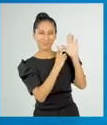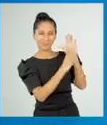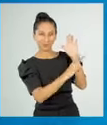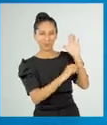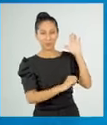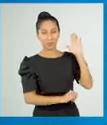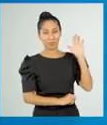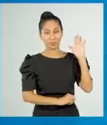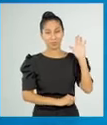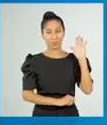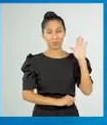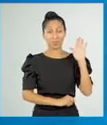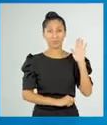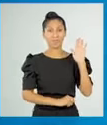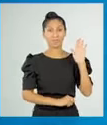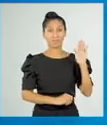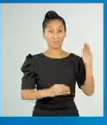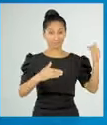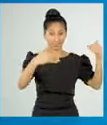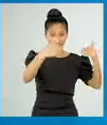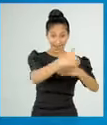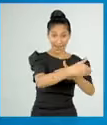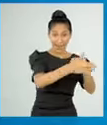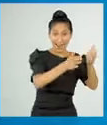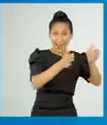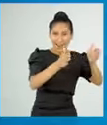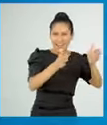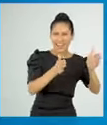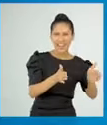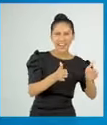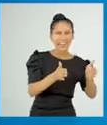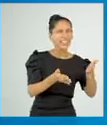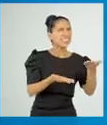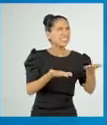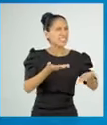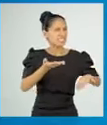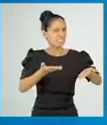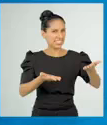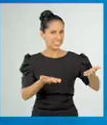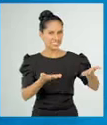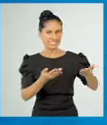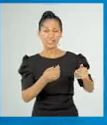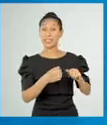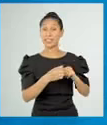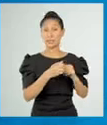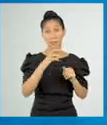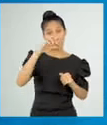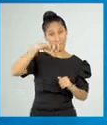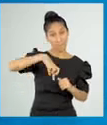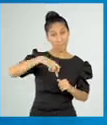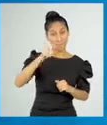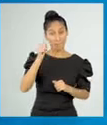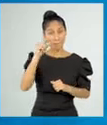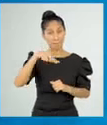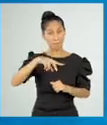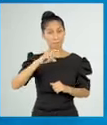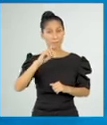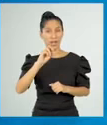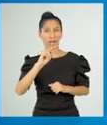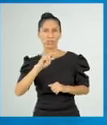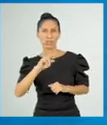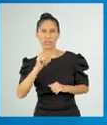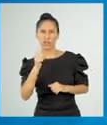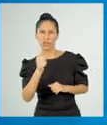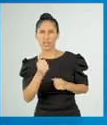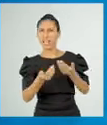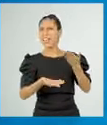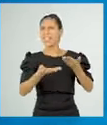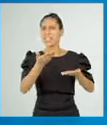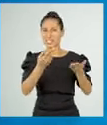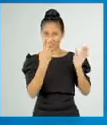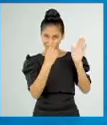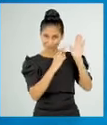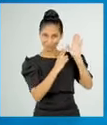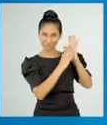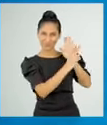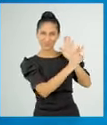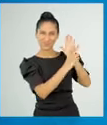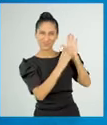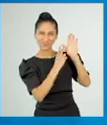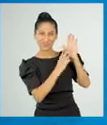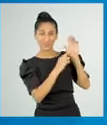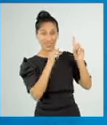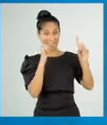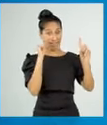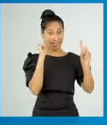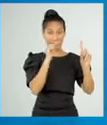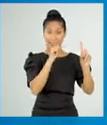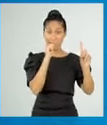La caja de Pandora. Se dice que cierto día Zeus, padre de los dioses griegos que reinaban en el Olimpo,